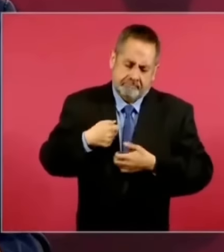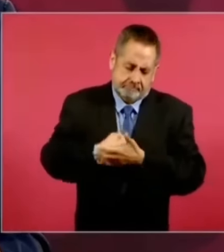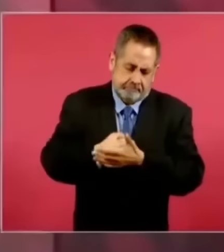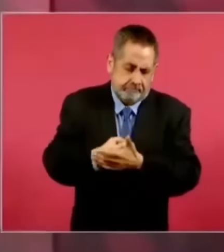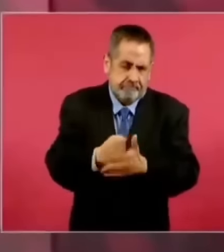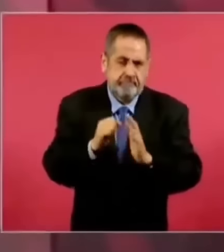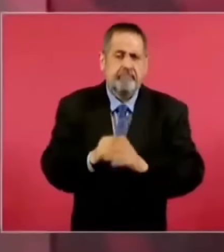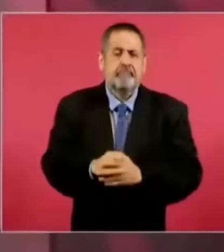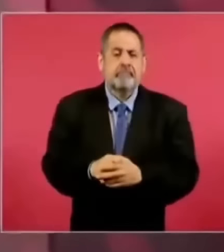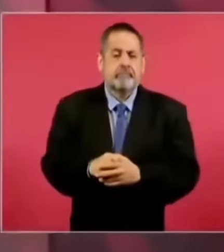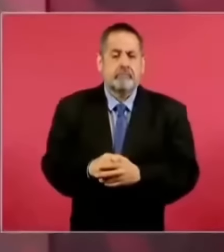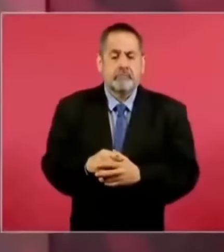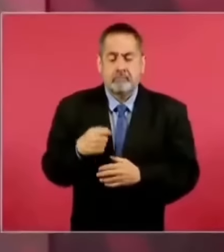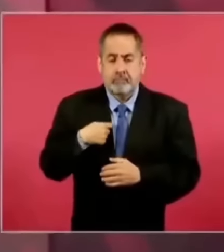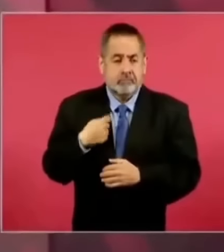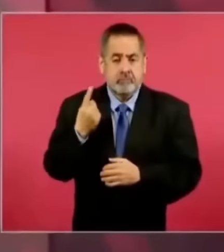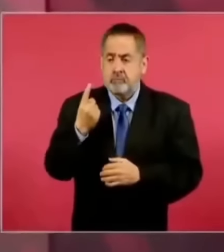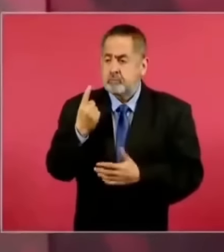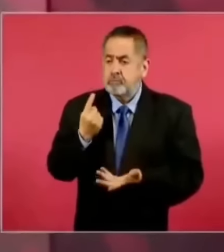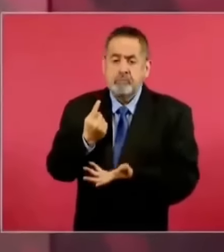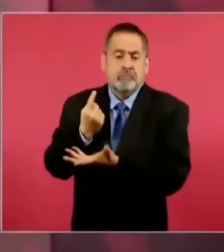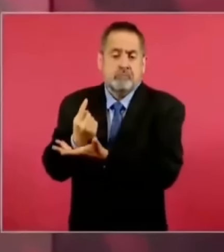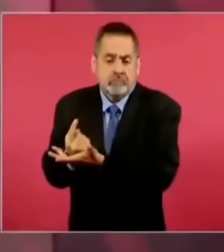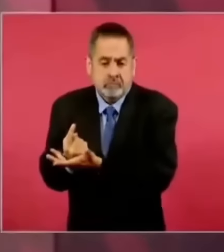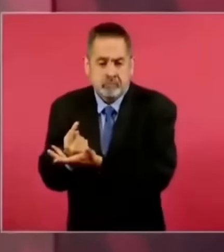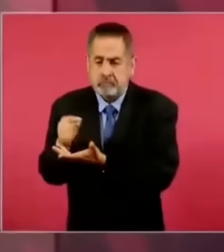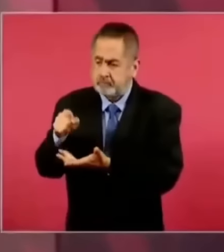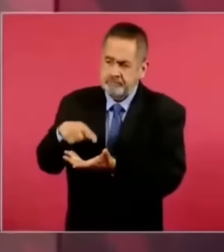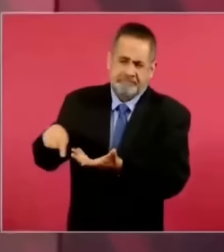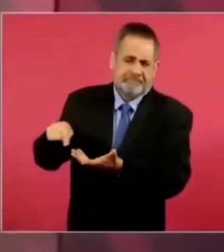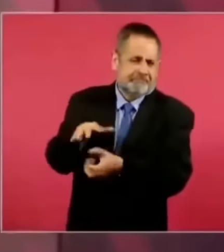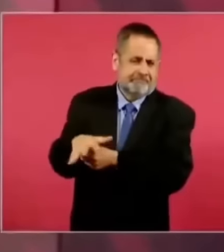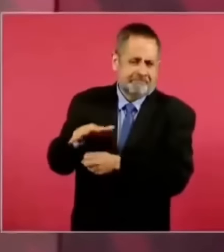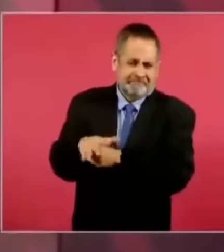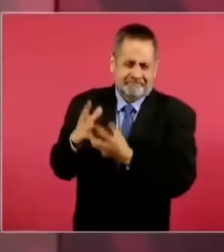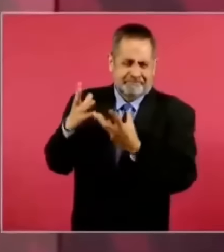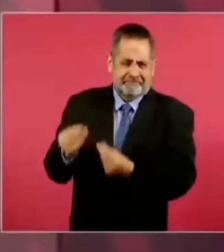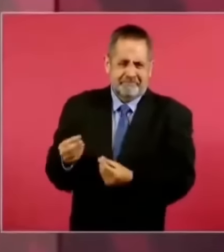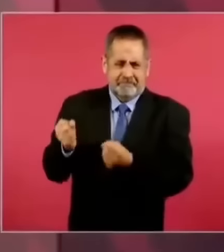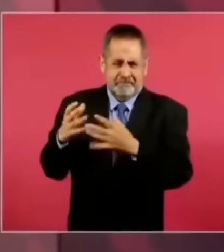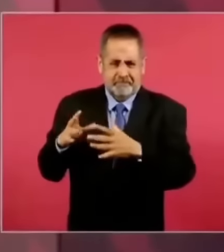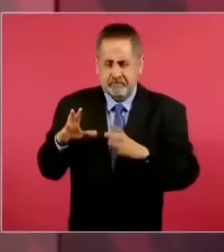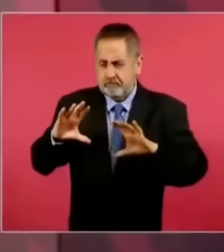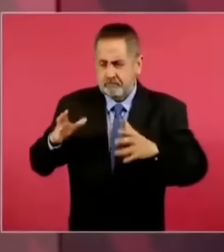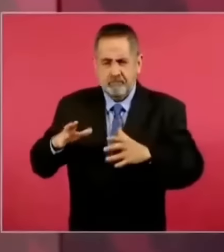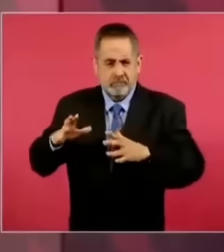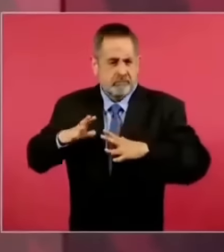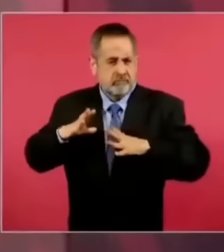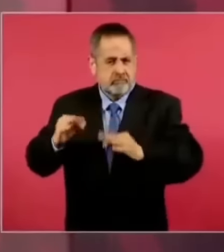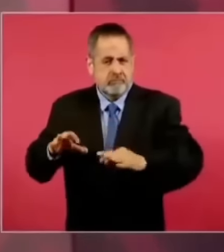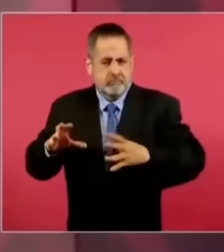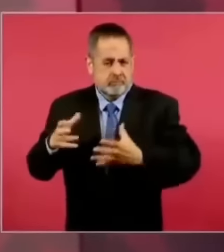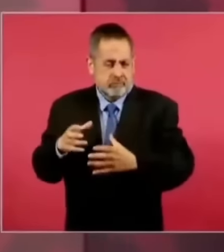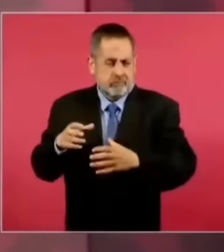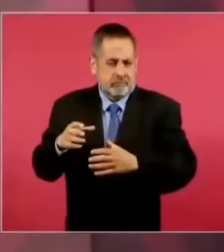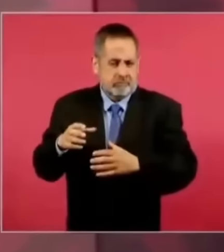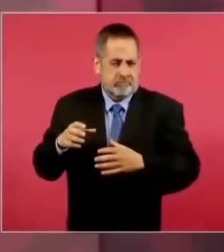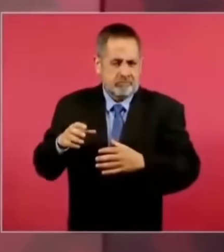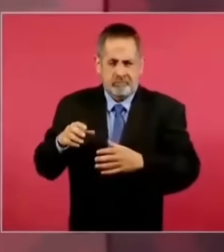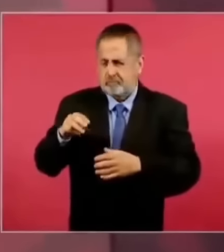Yo soy uno más de quienes creamos este movimiento de transformación.